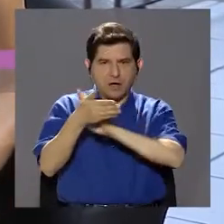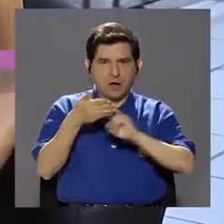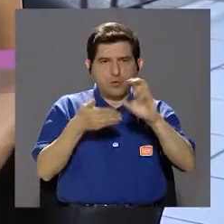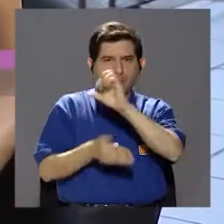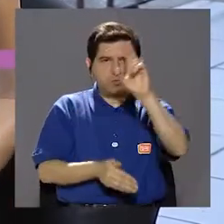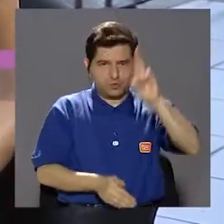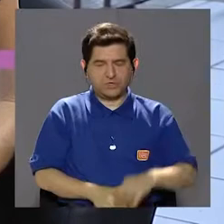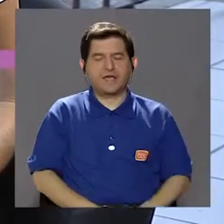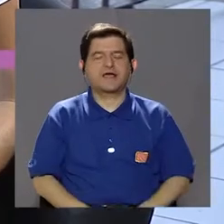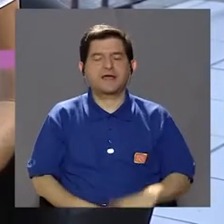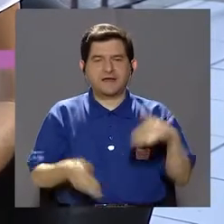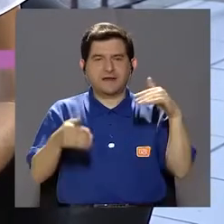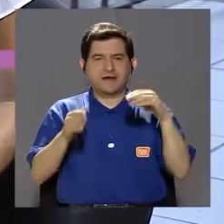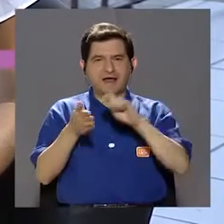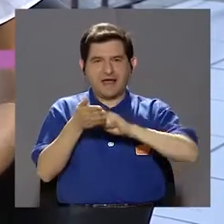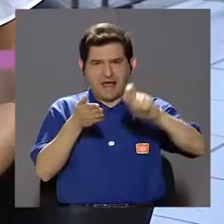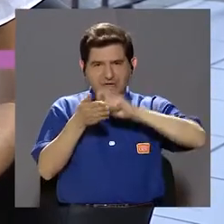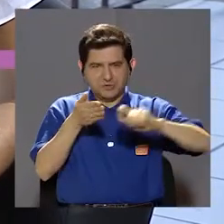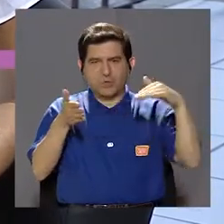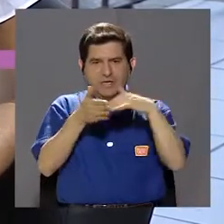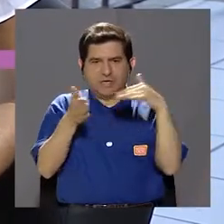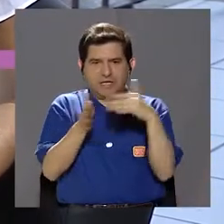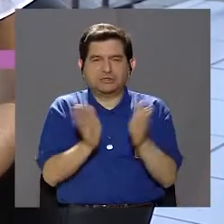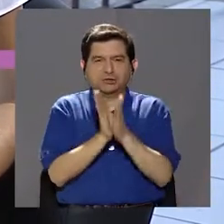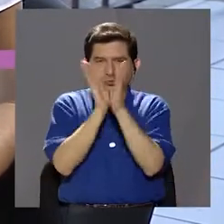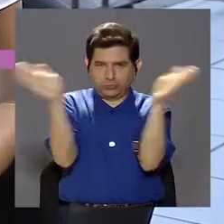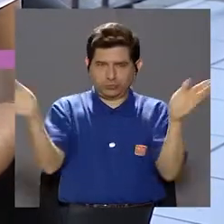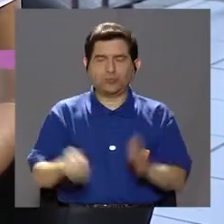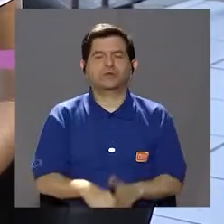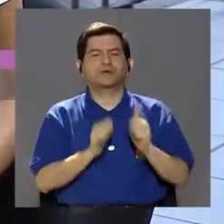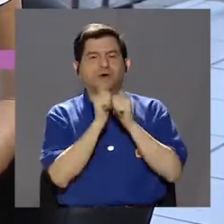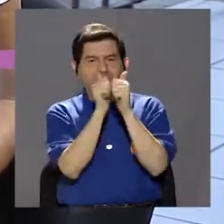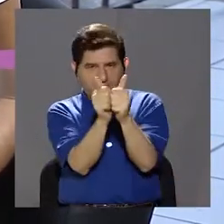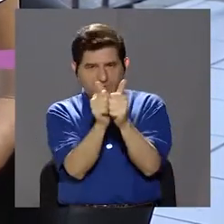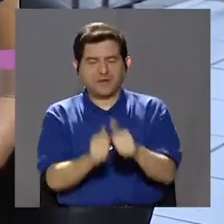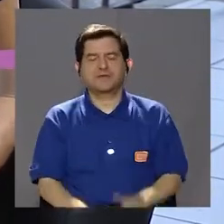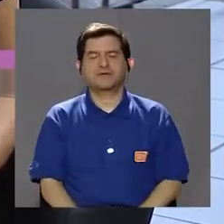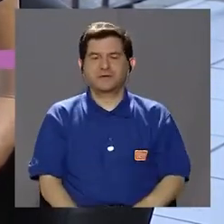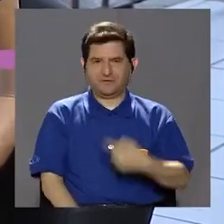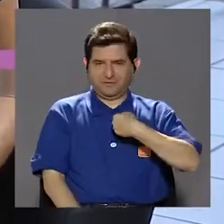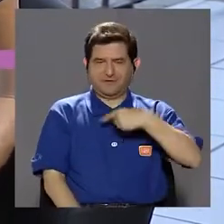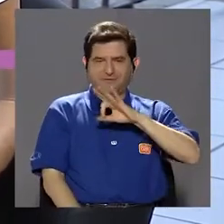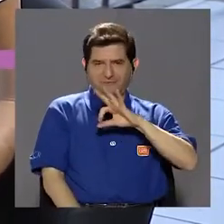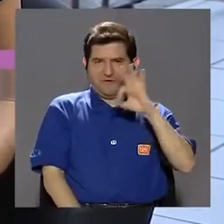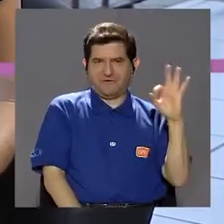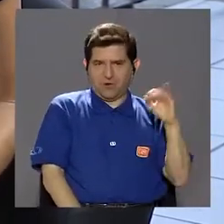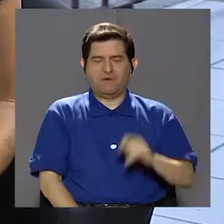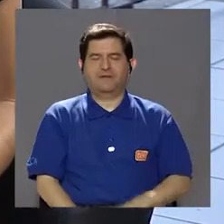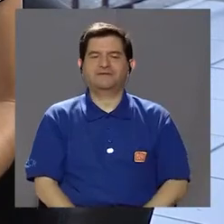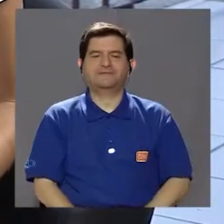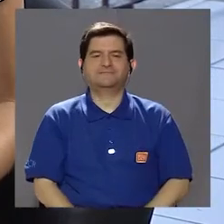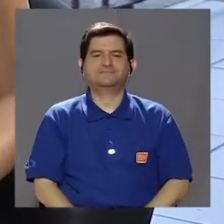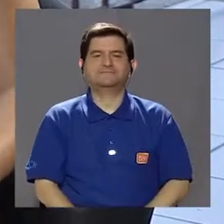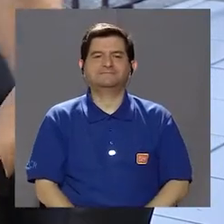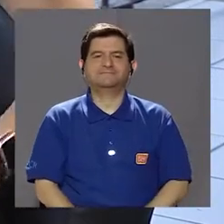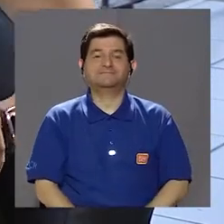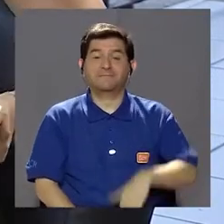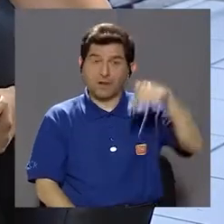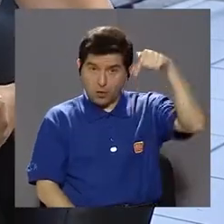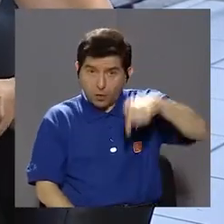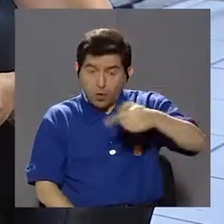en la Universidad de Costa Rica, en las afueras de la Escuela de Estudios Generales, le acompañará su servidora Fabiola Fernández.